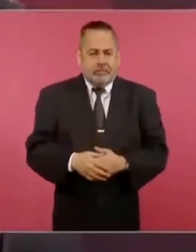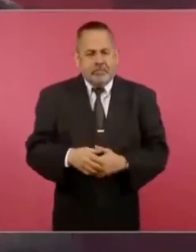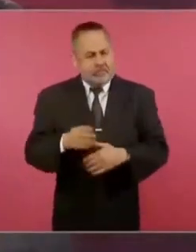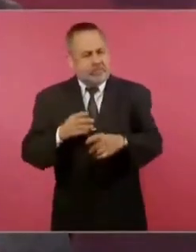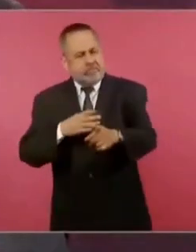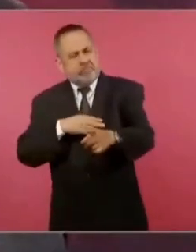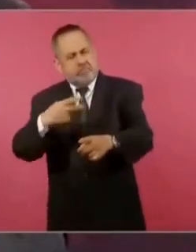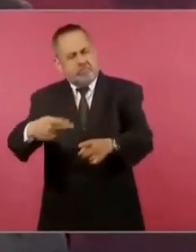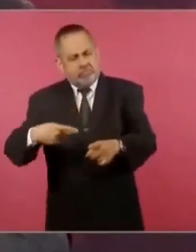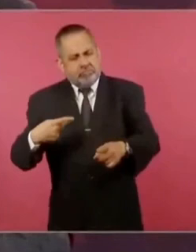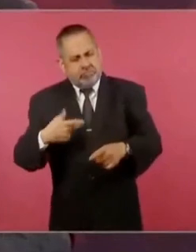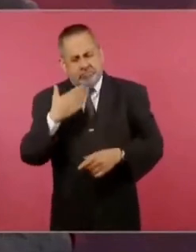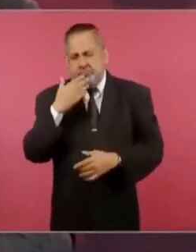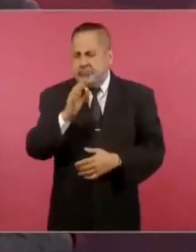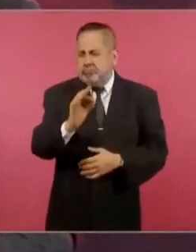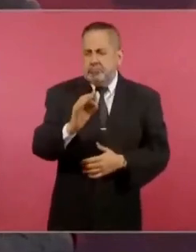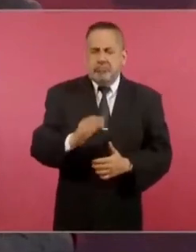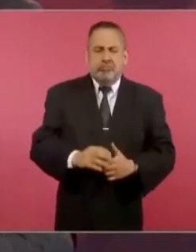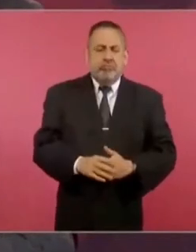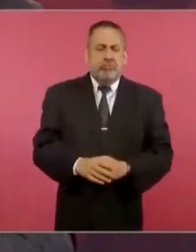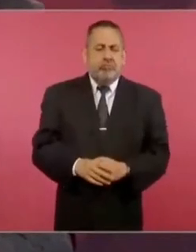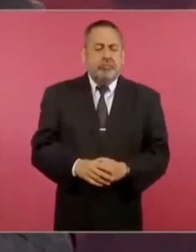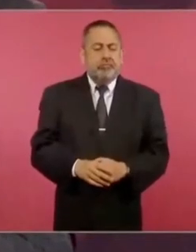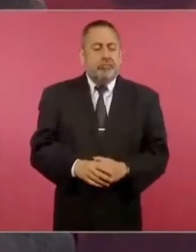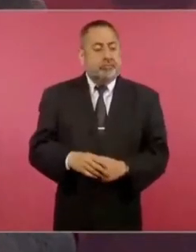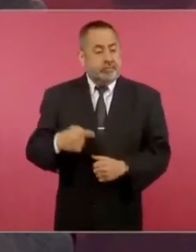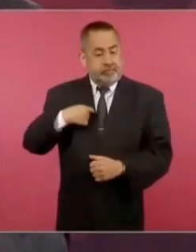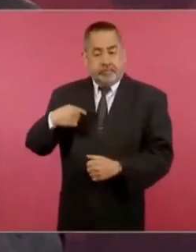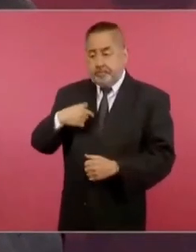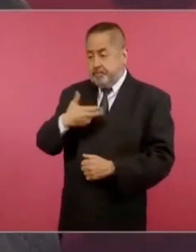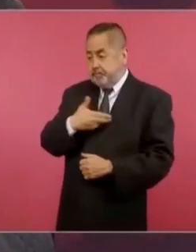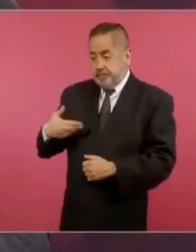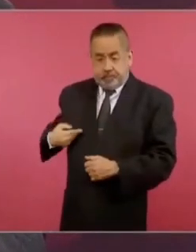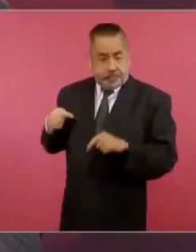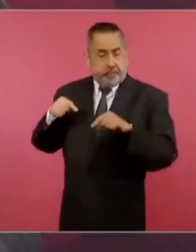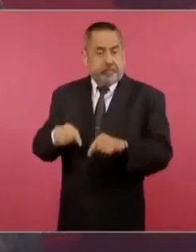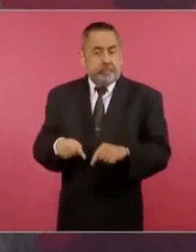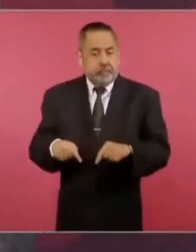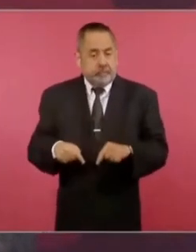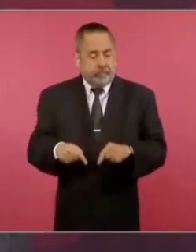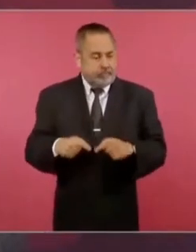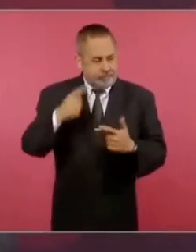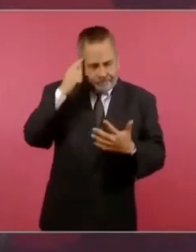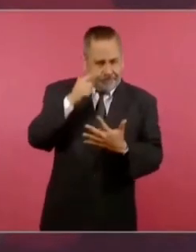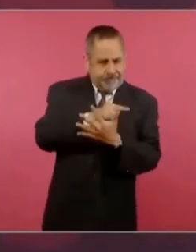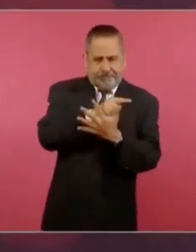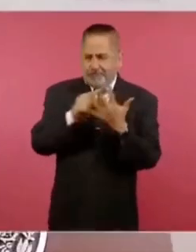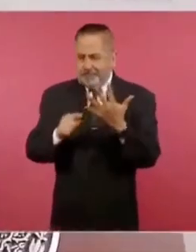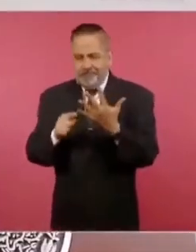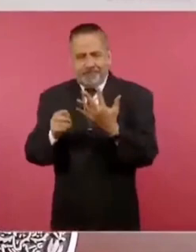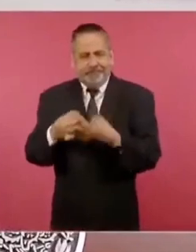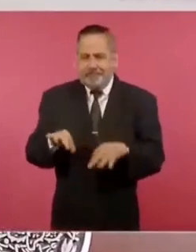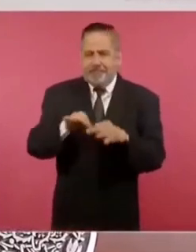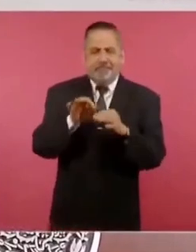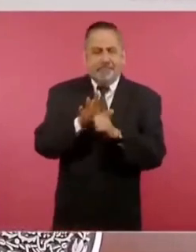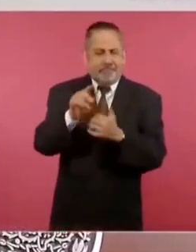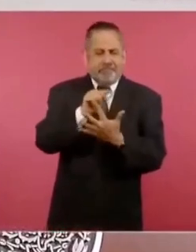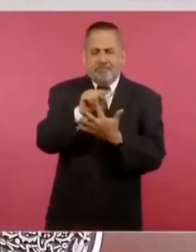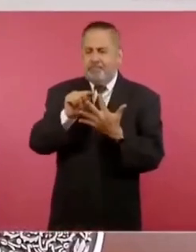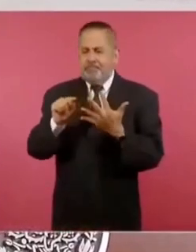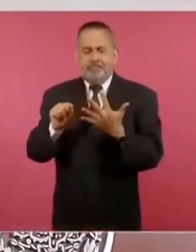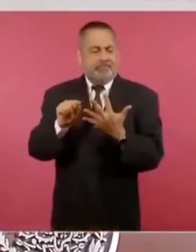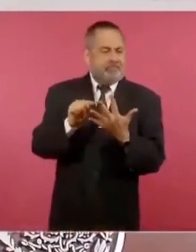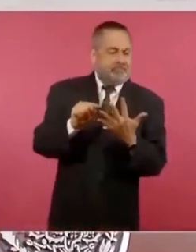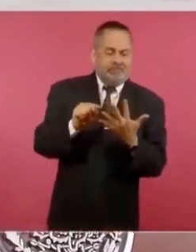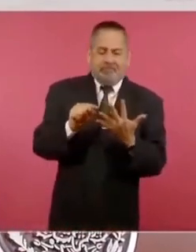preguntas todo eso, tuvimos que priorizar. Yo tuve que